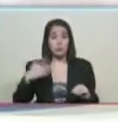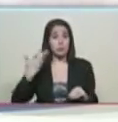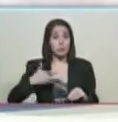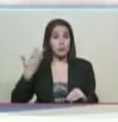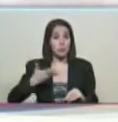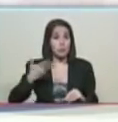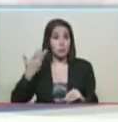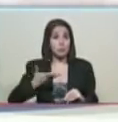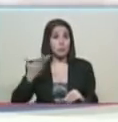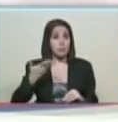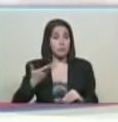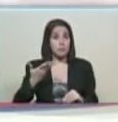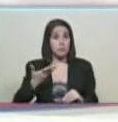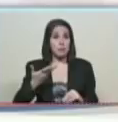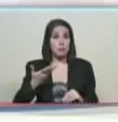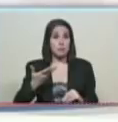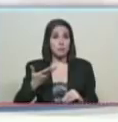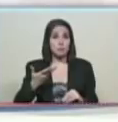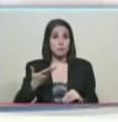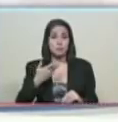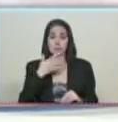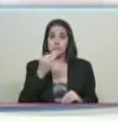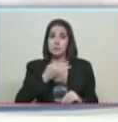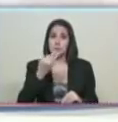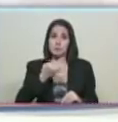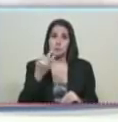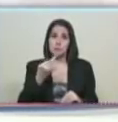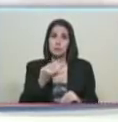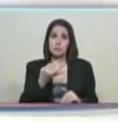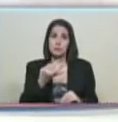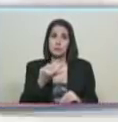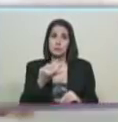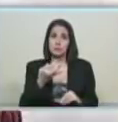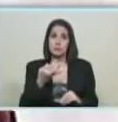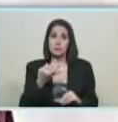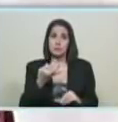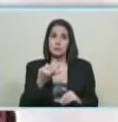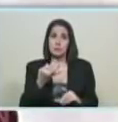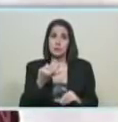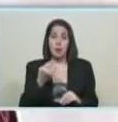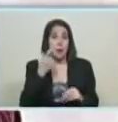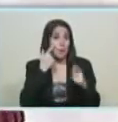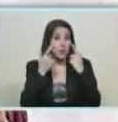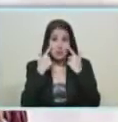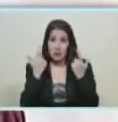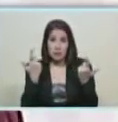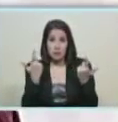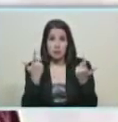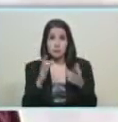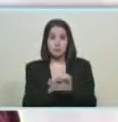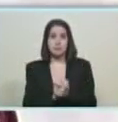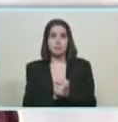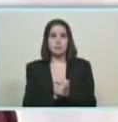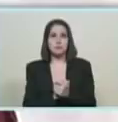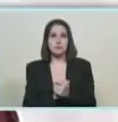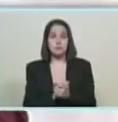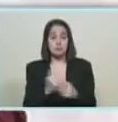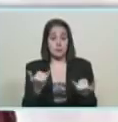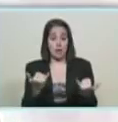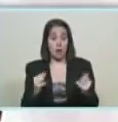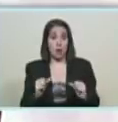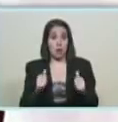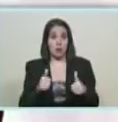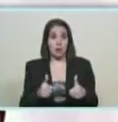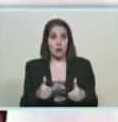importantes que verdaderamente ameritan que estén muy pendientes. Vamos a arrancar